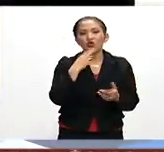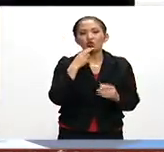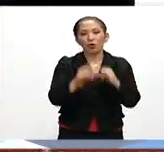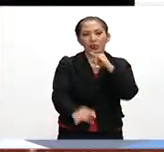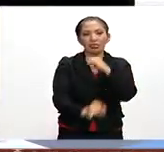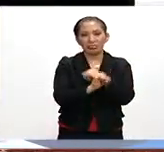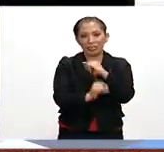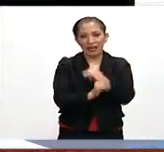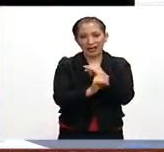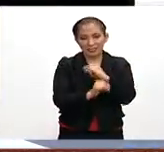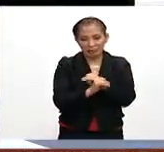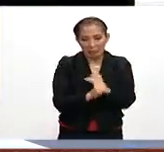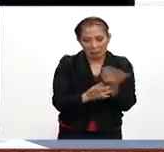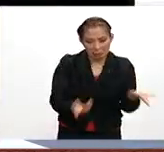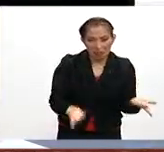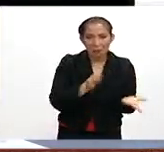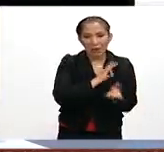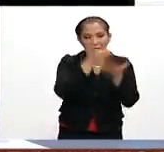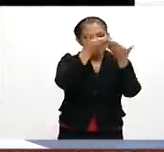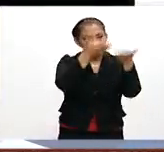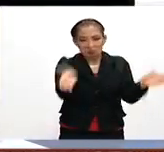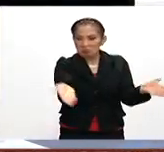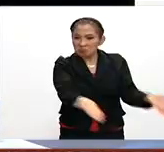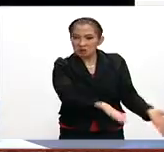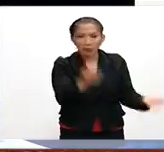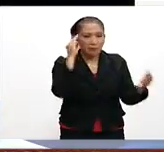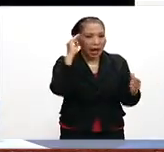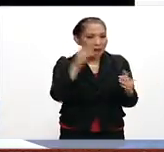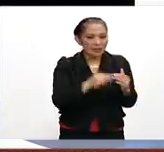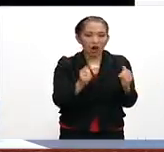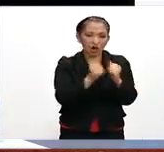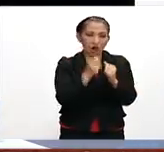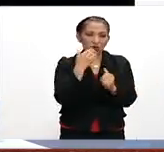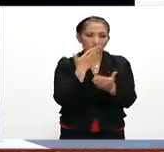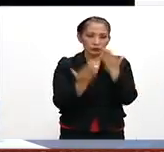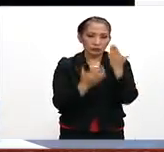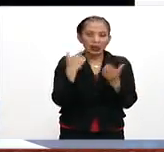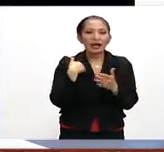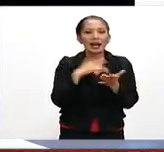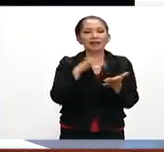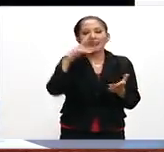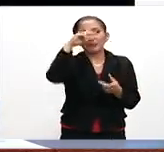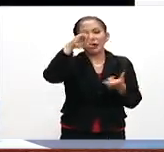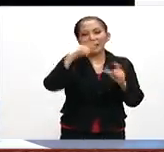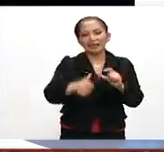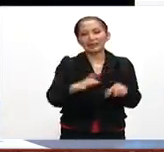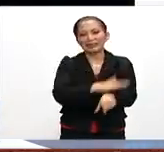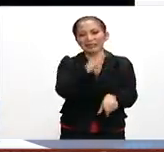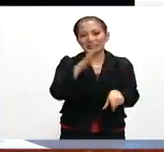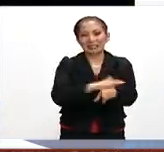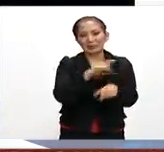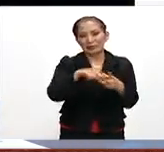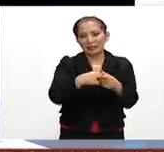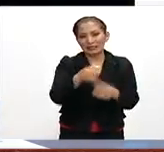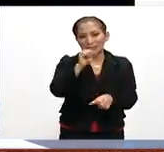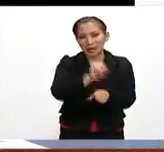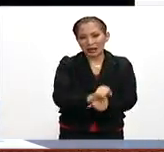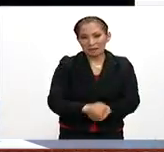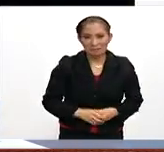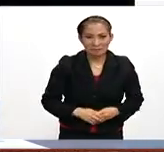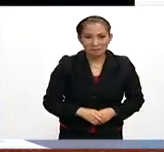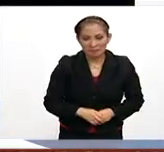como es el Internet y poder ofrecer este tipo de maestrías a través de ellas. Gracias por estar en México al día. Que tengan un excelente inicio de semana.